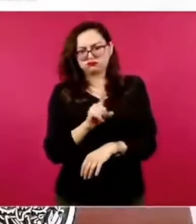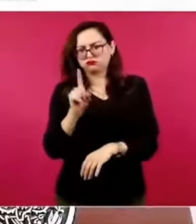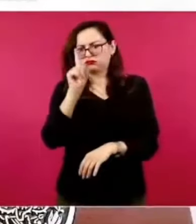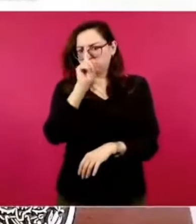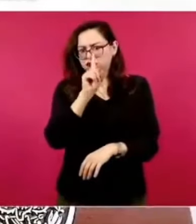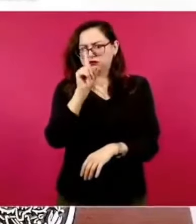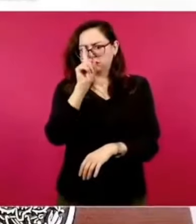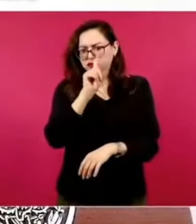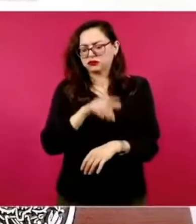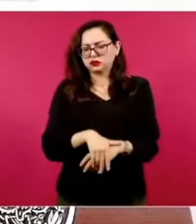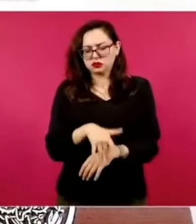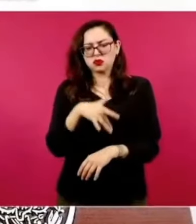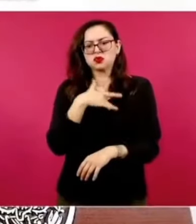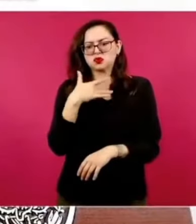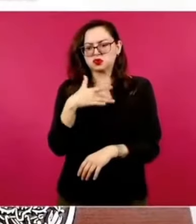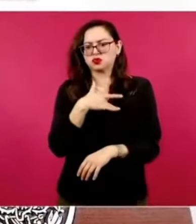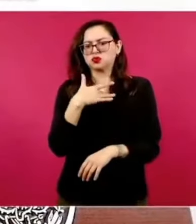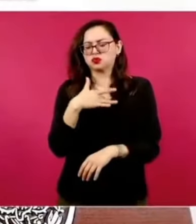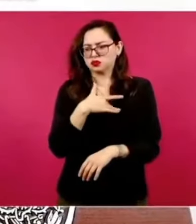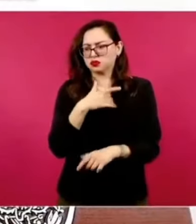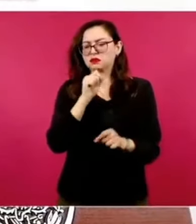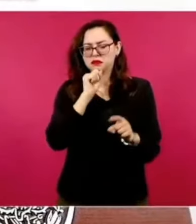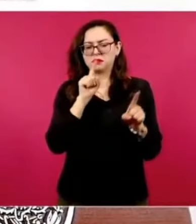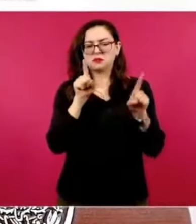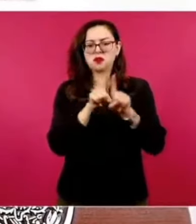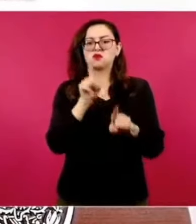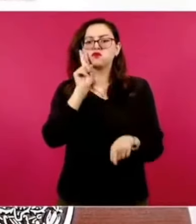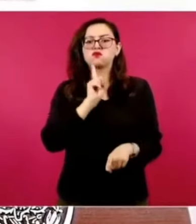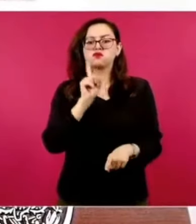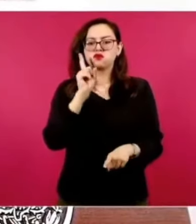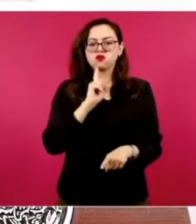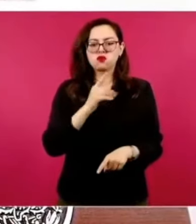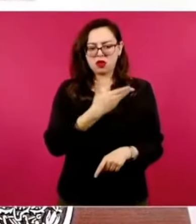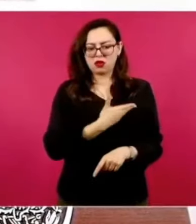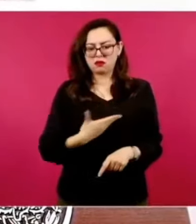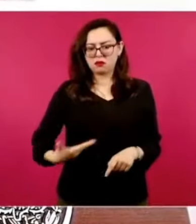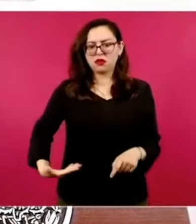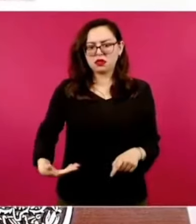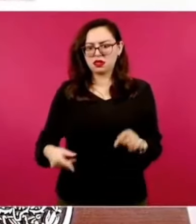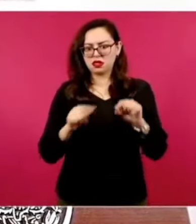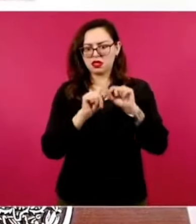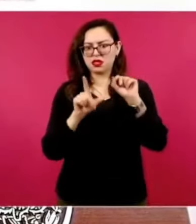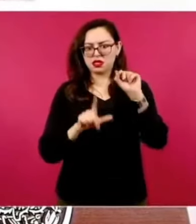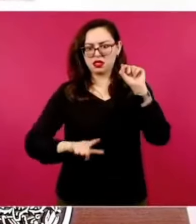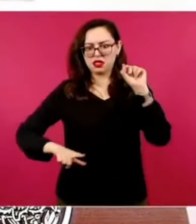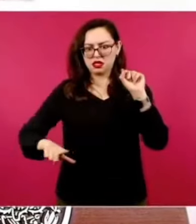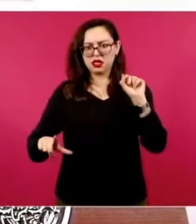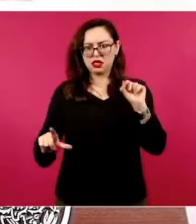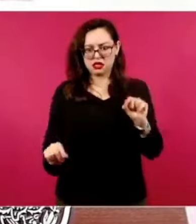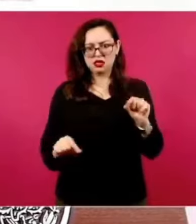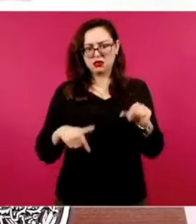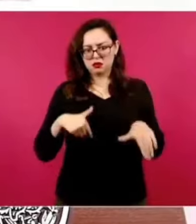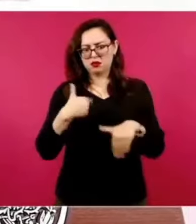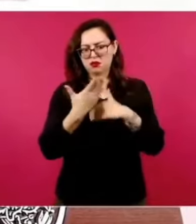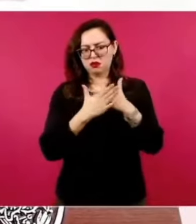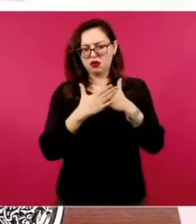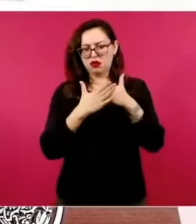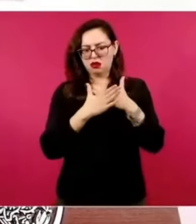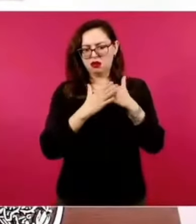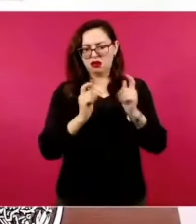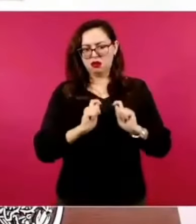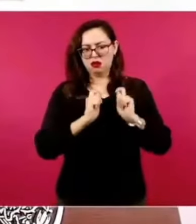electa, ya como presidenta constitucional.